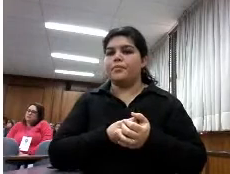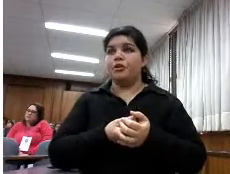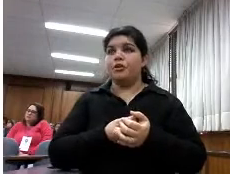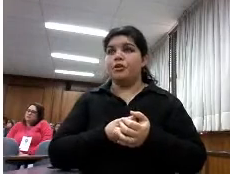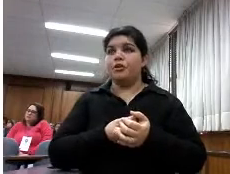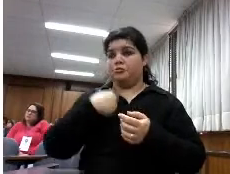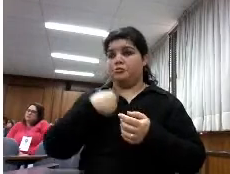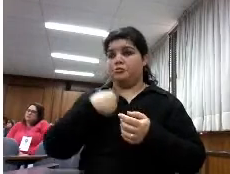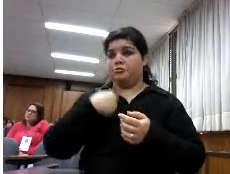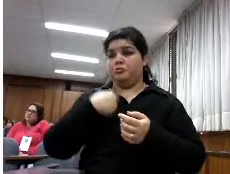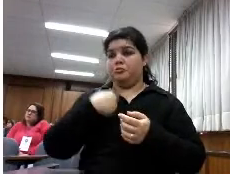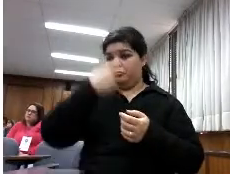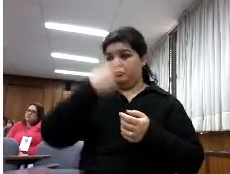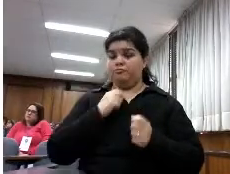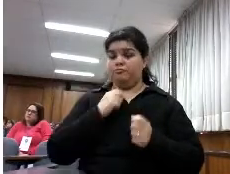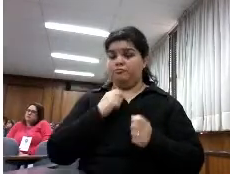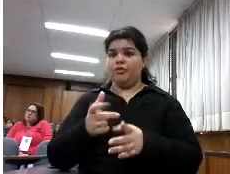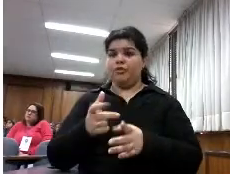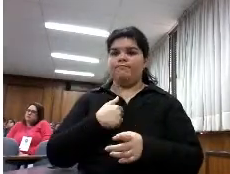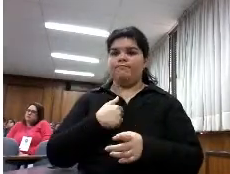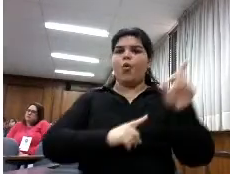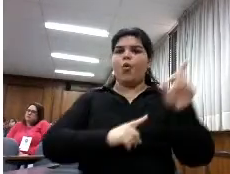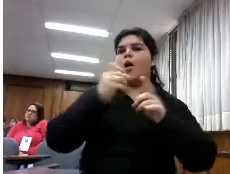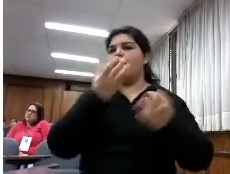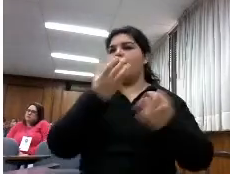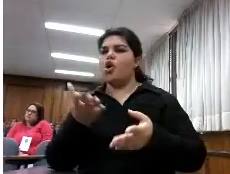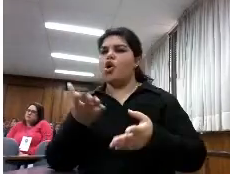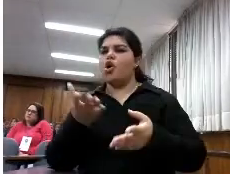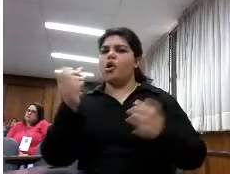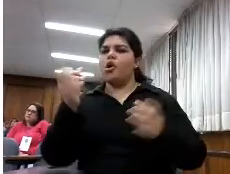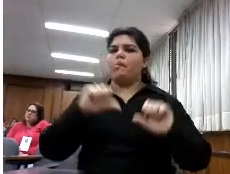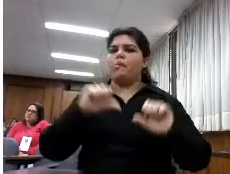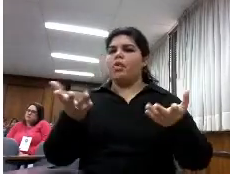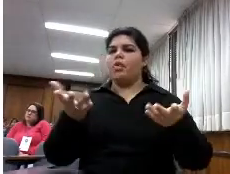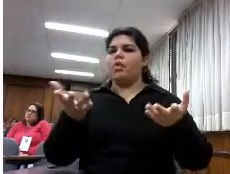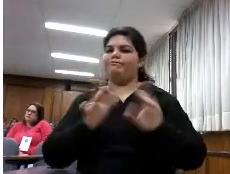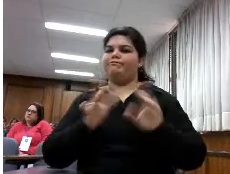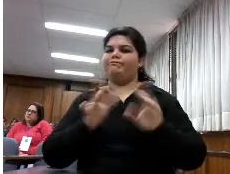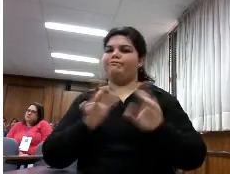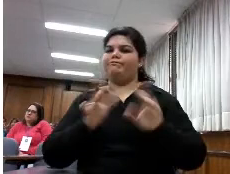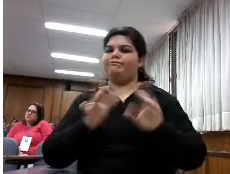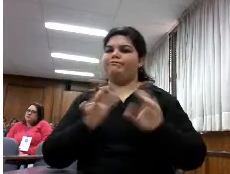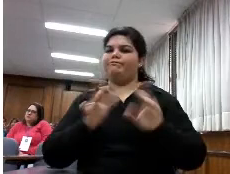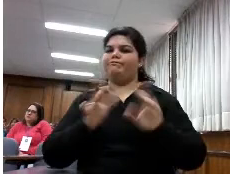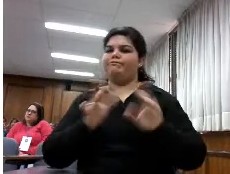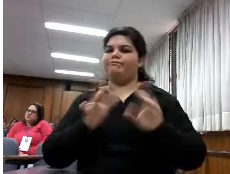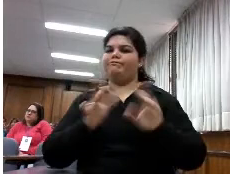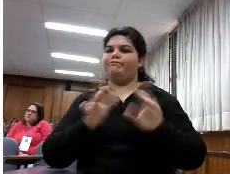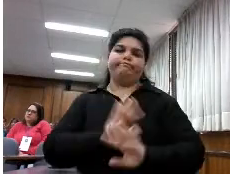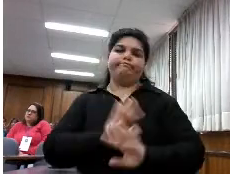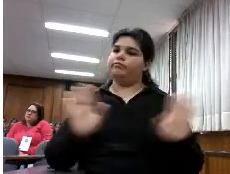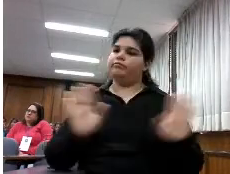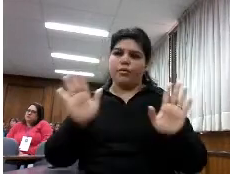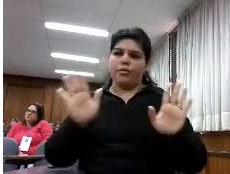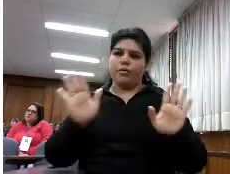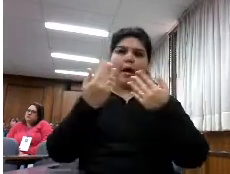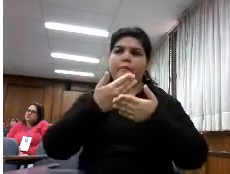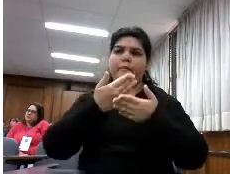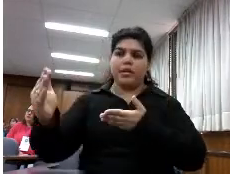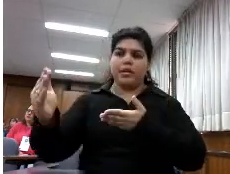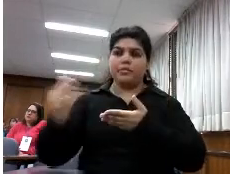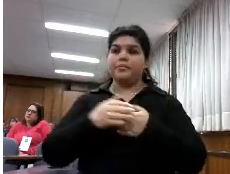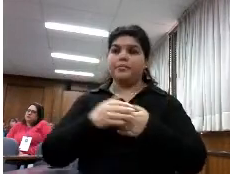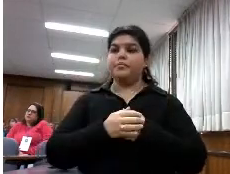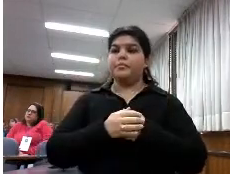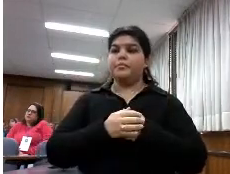no hice valoraciones ¿por qué? porque luego sus flexibilidades son muy importantes entonces yo prefería dar los